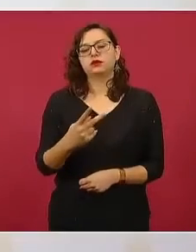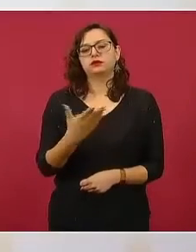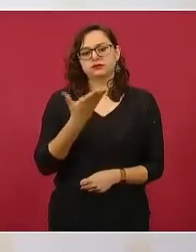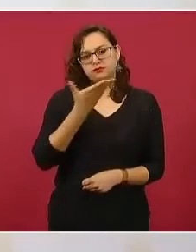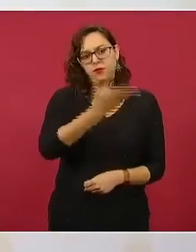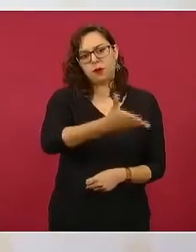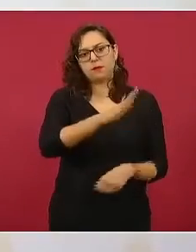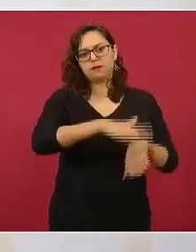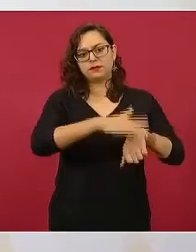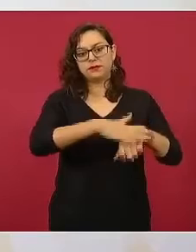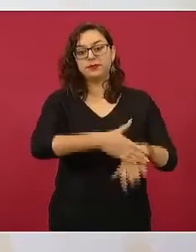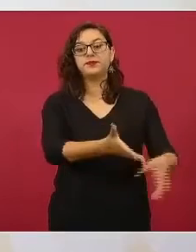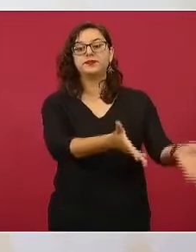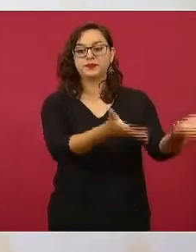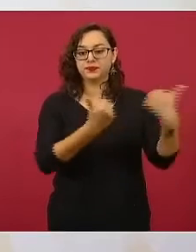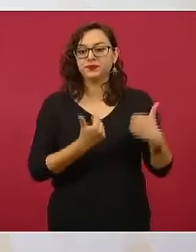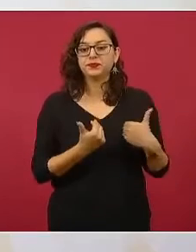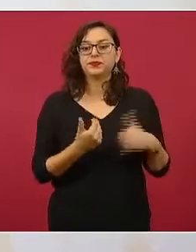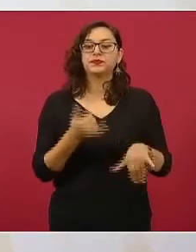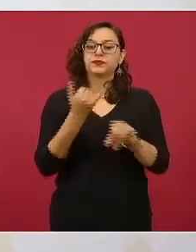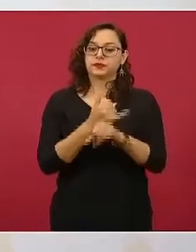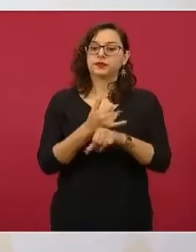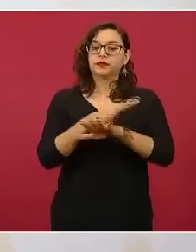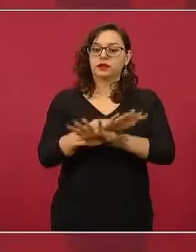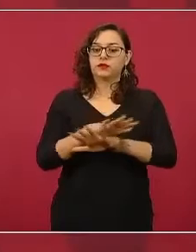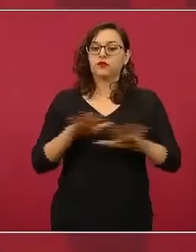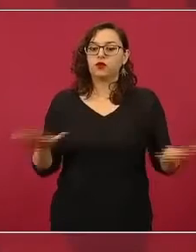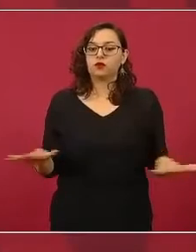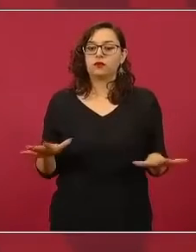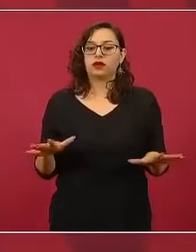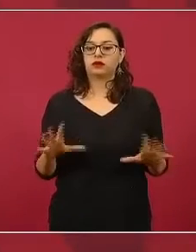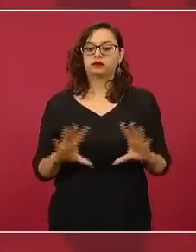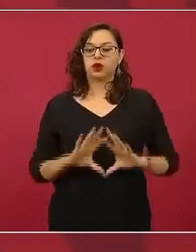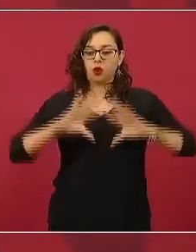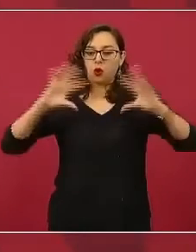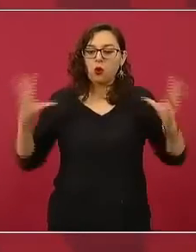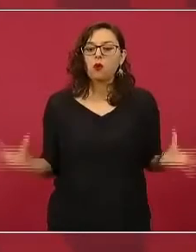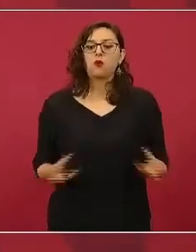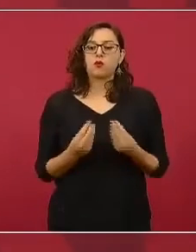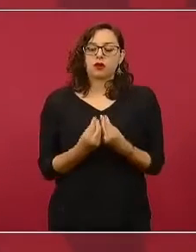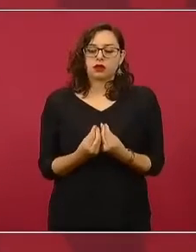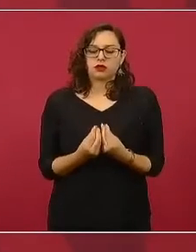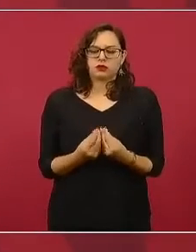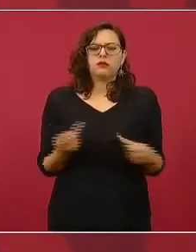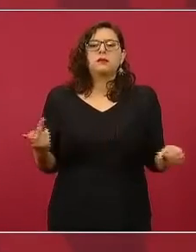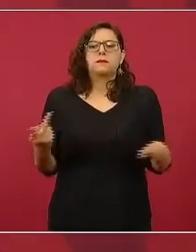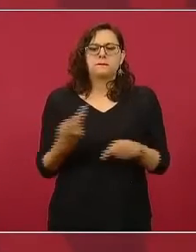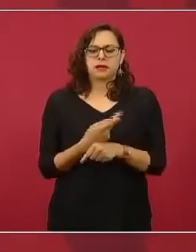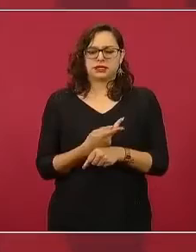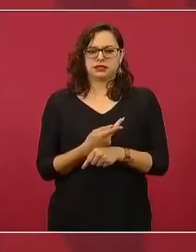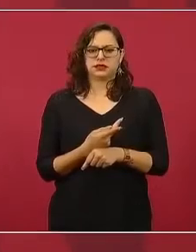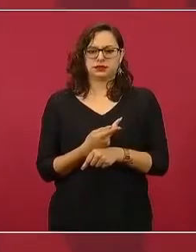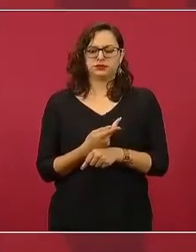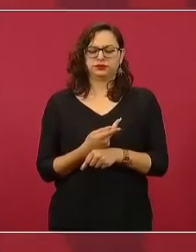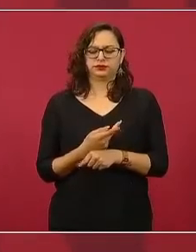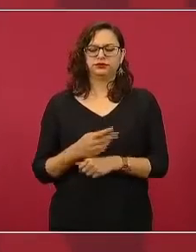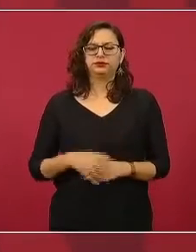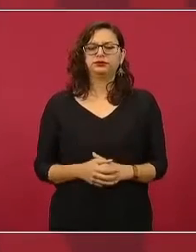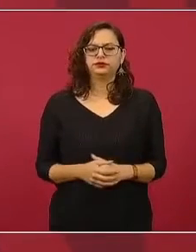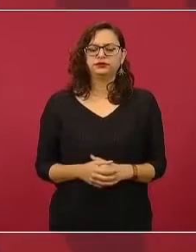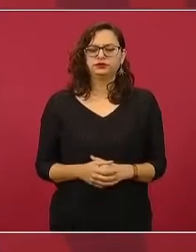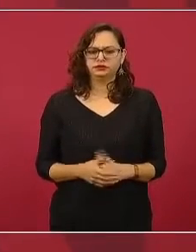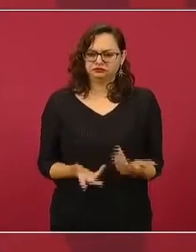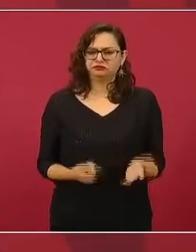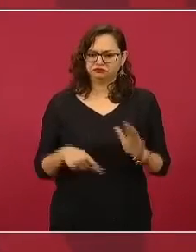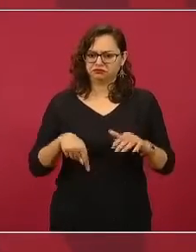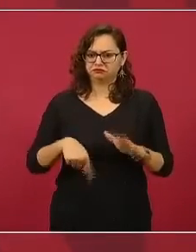un reporte, una nota sobre este caso y